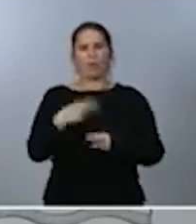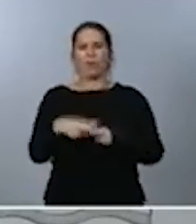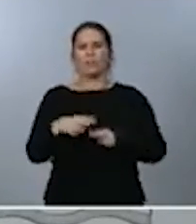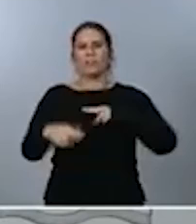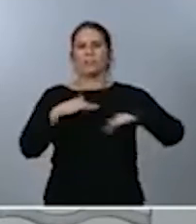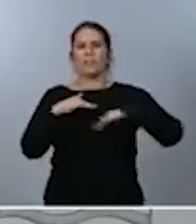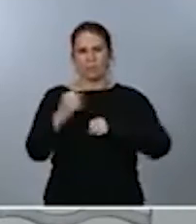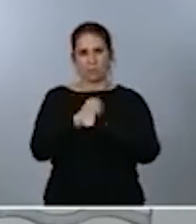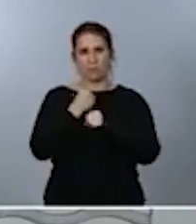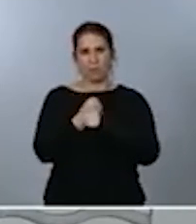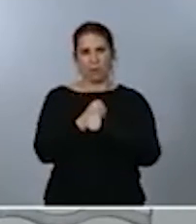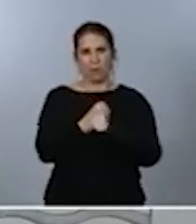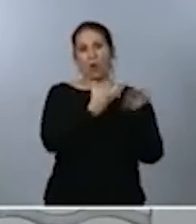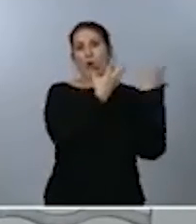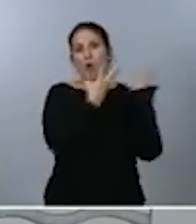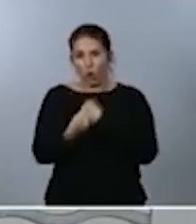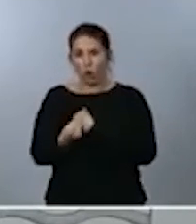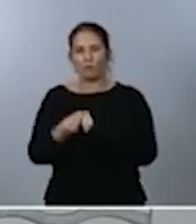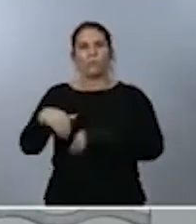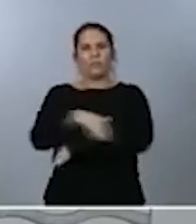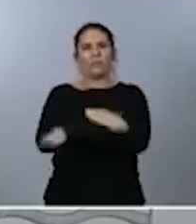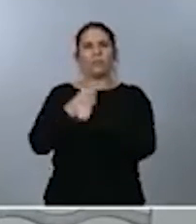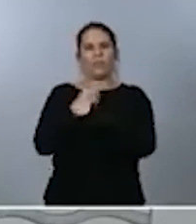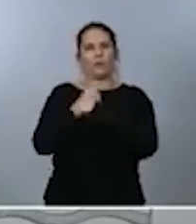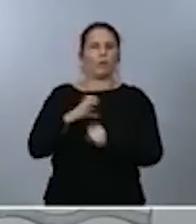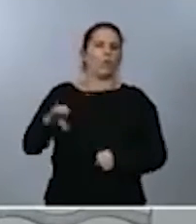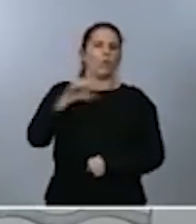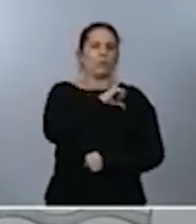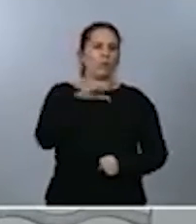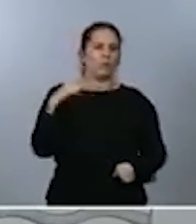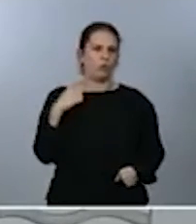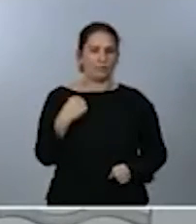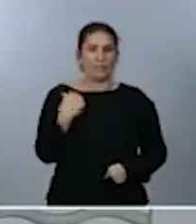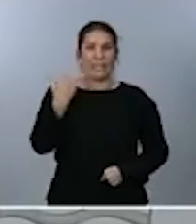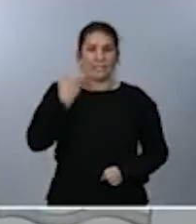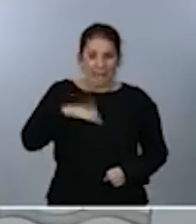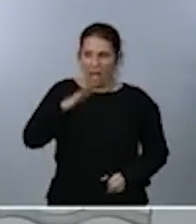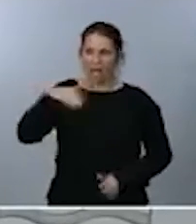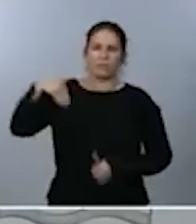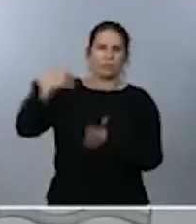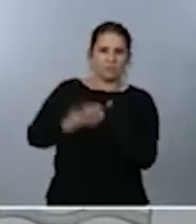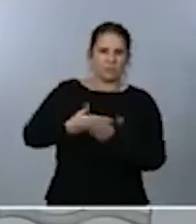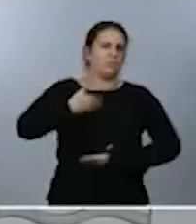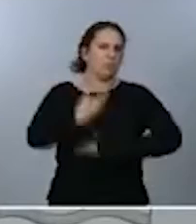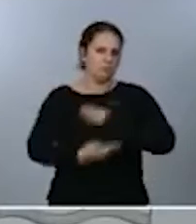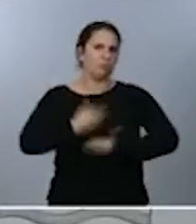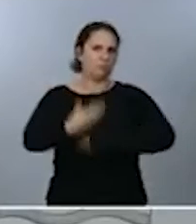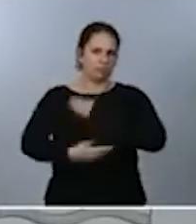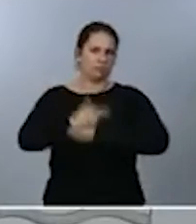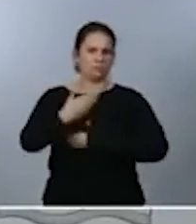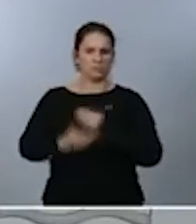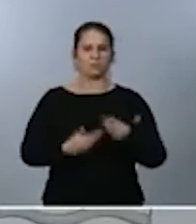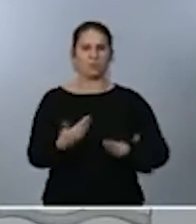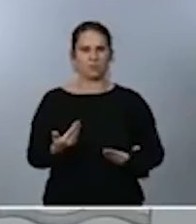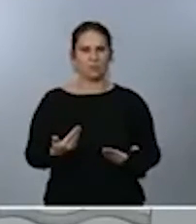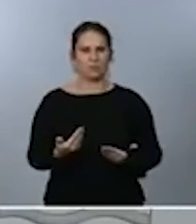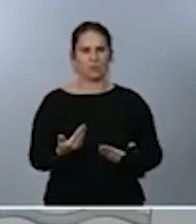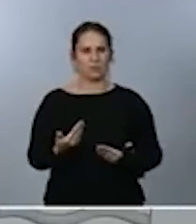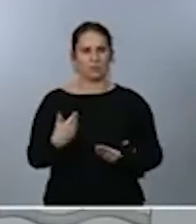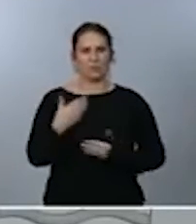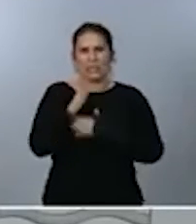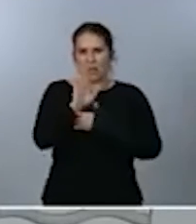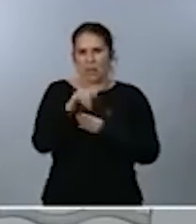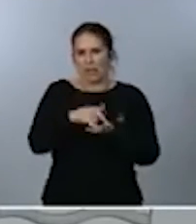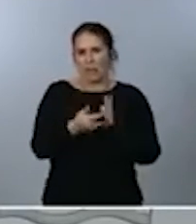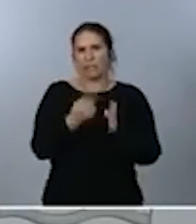mano del Ministerio de Trabajo y Comunidades Autónomas, como ya se viene desarrollando y como es una avanzadilla la presentación de este plan.